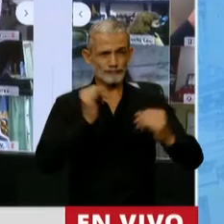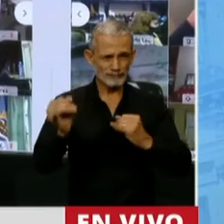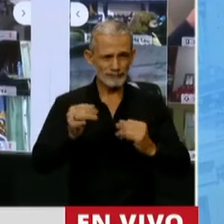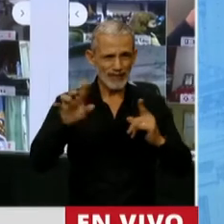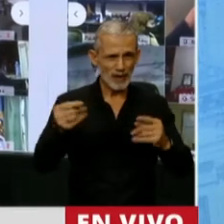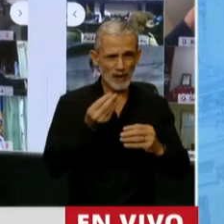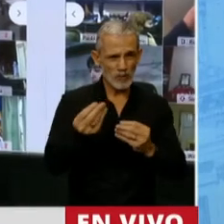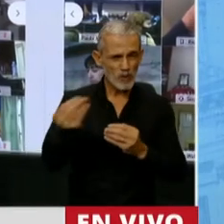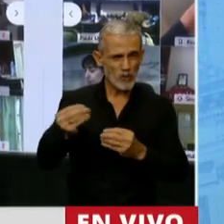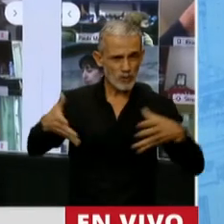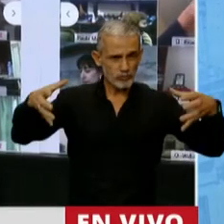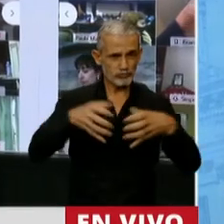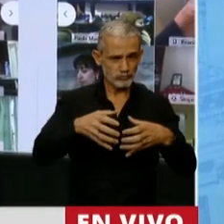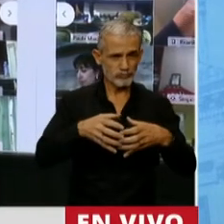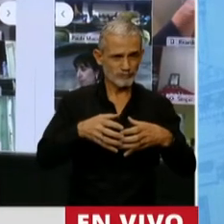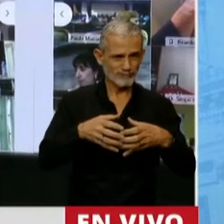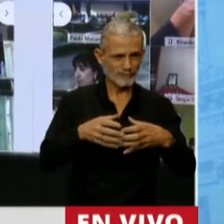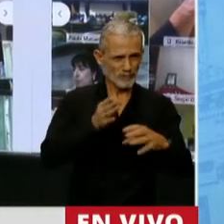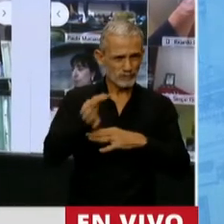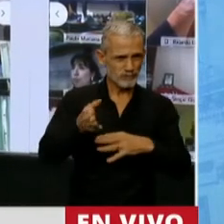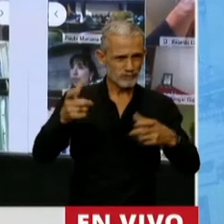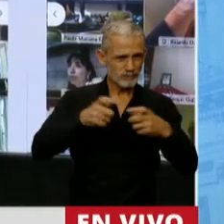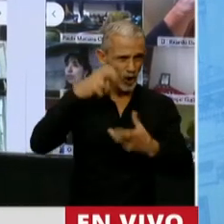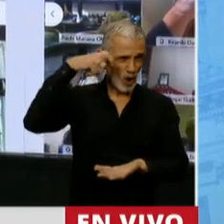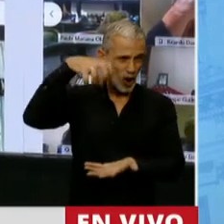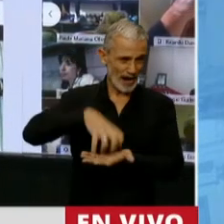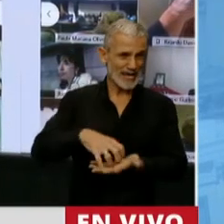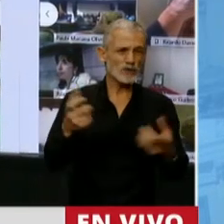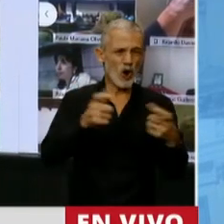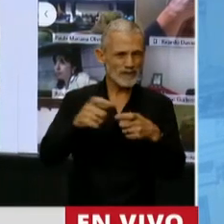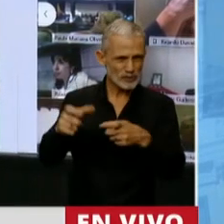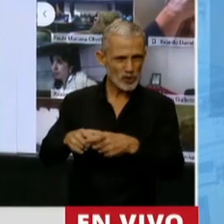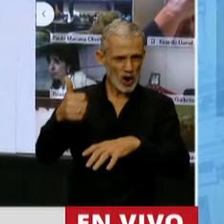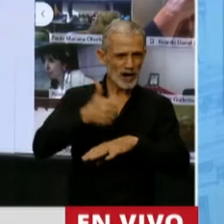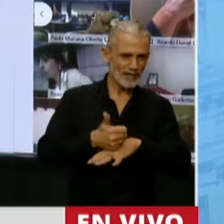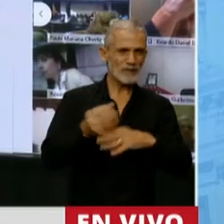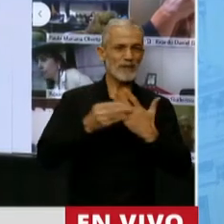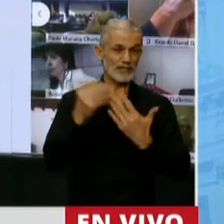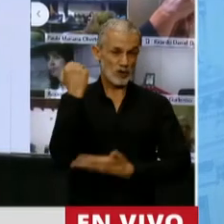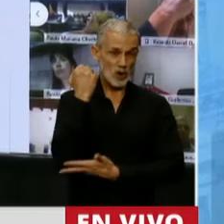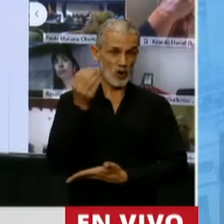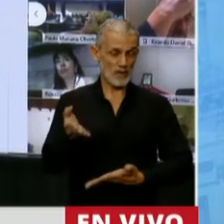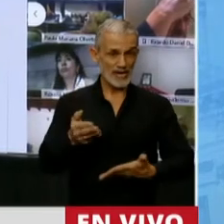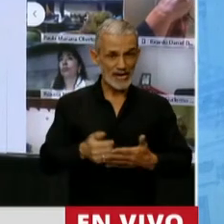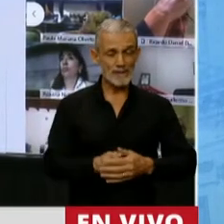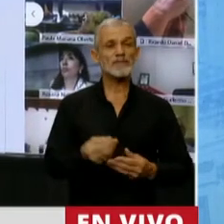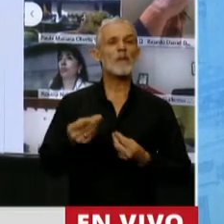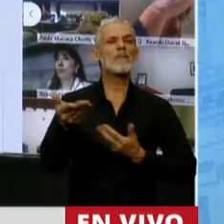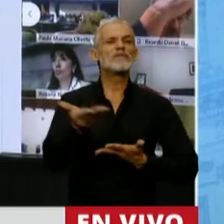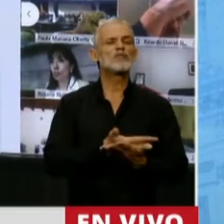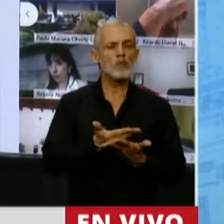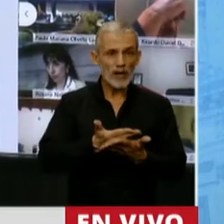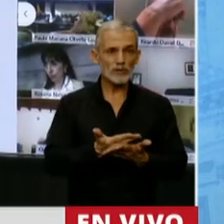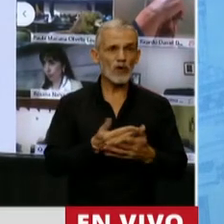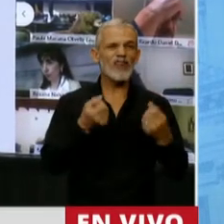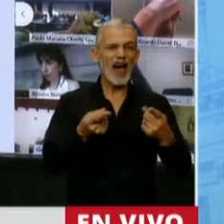funcionarios que estuvieron aquí en el Congreso, en las comisiones, es un presupuesto que constituye